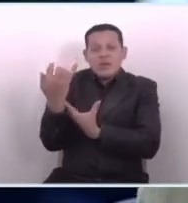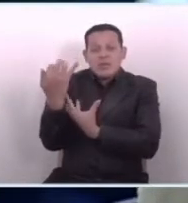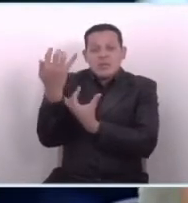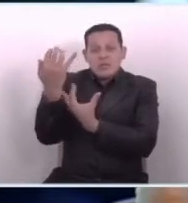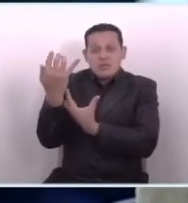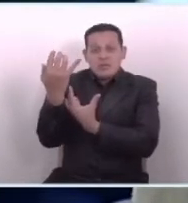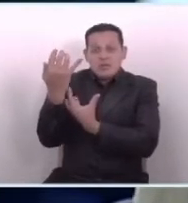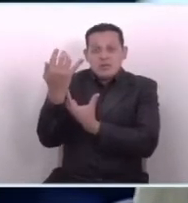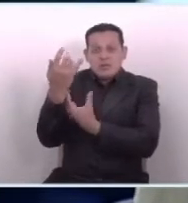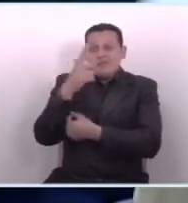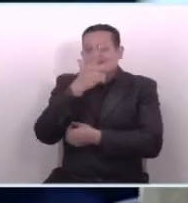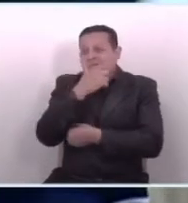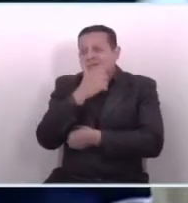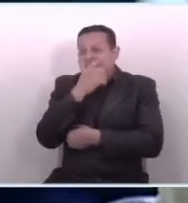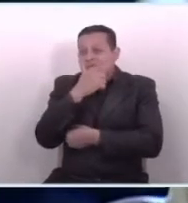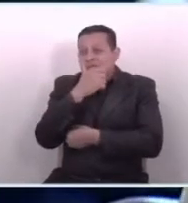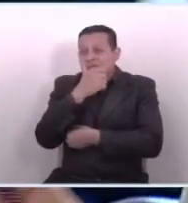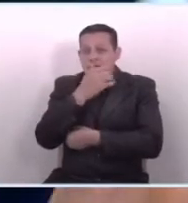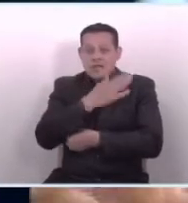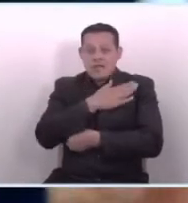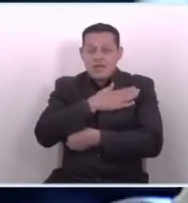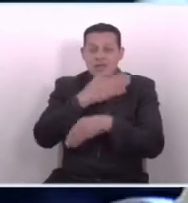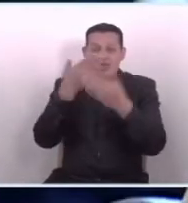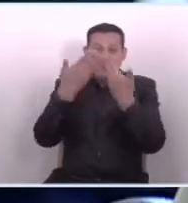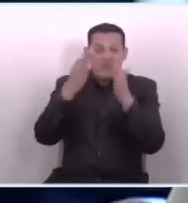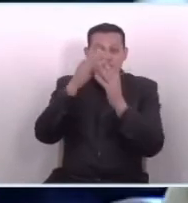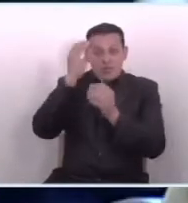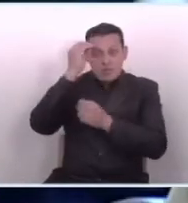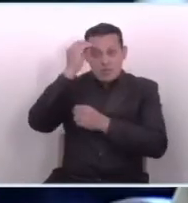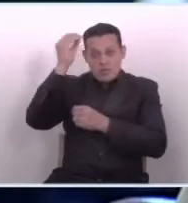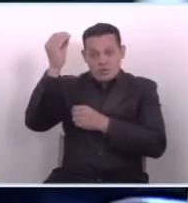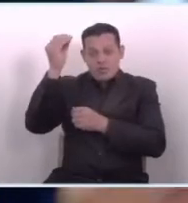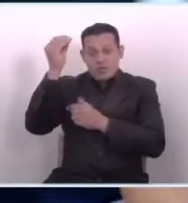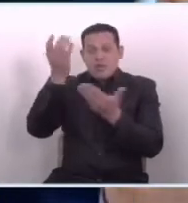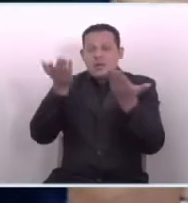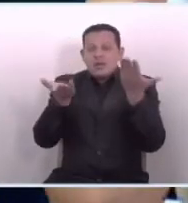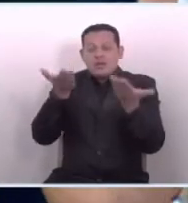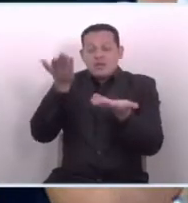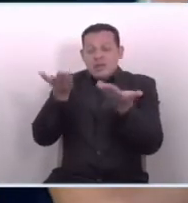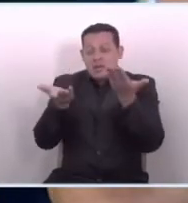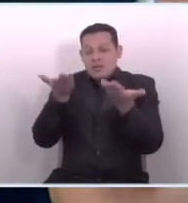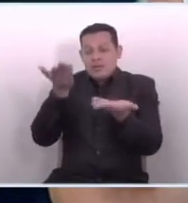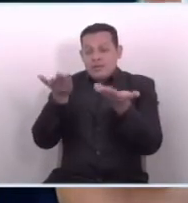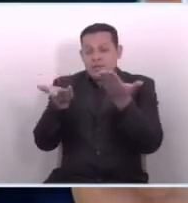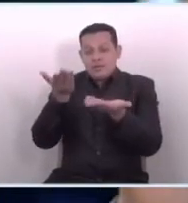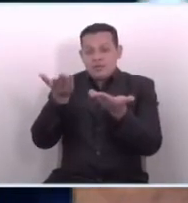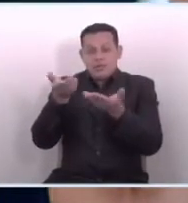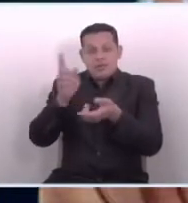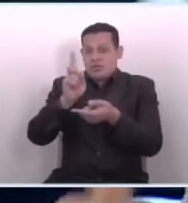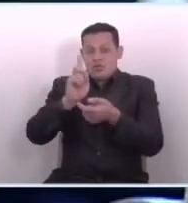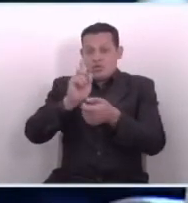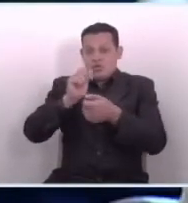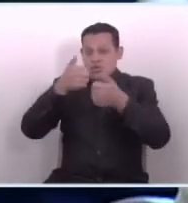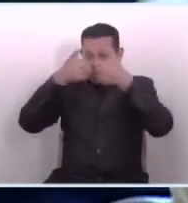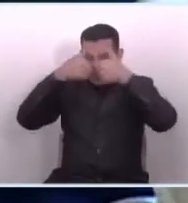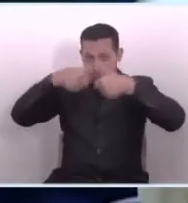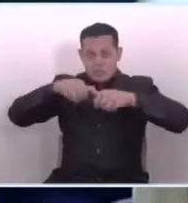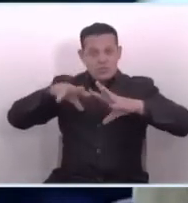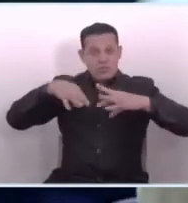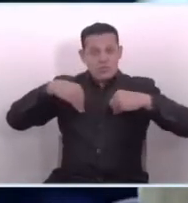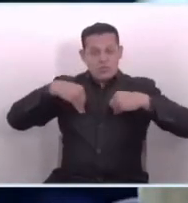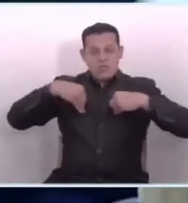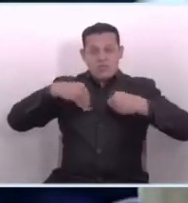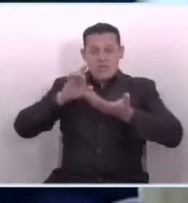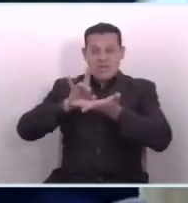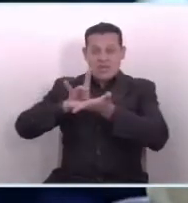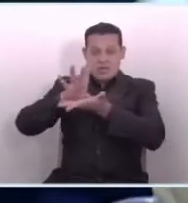están con estas incertidumbres, hubieran tenido otras opiniones y a lo mejor no hubieran estado de acuerdo en